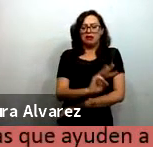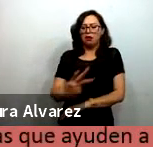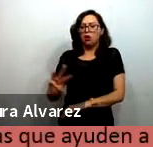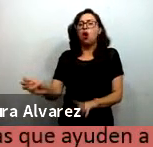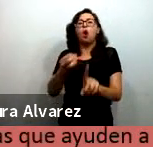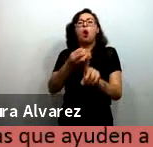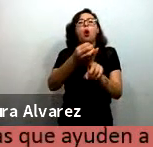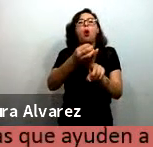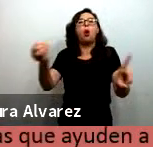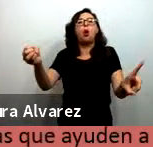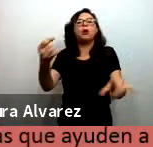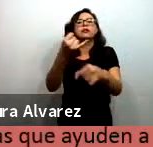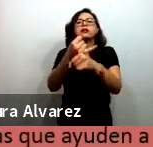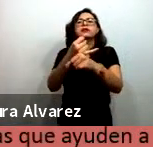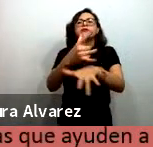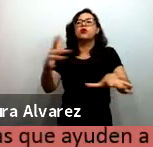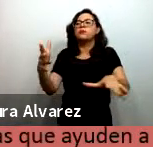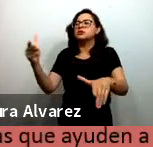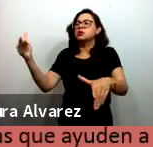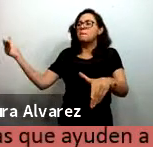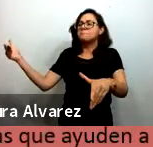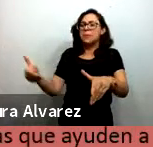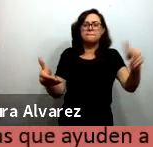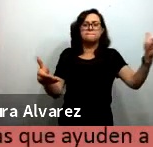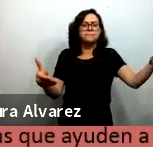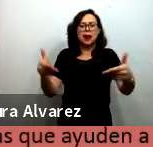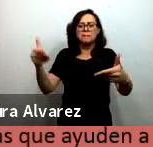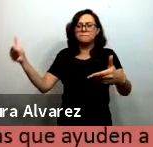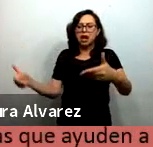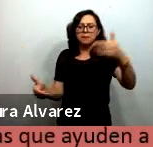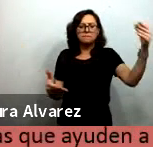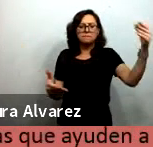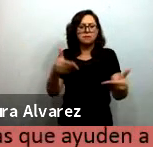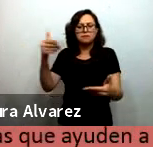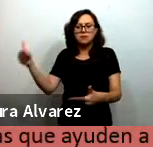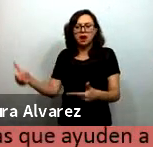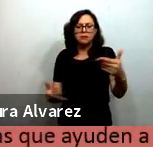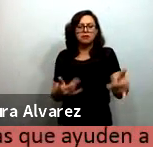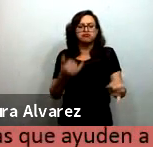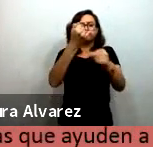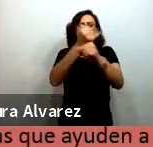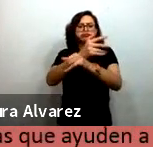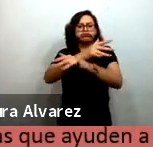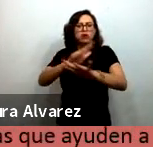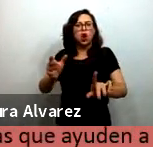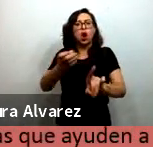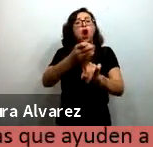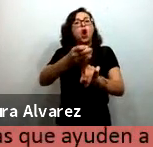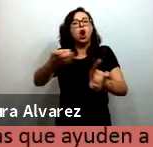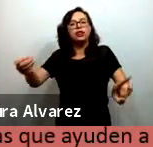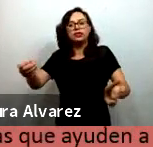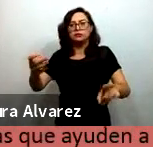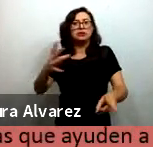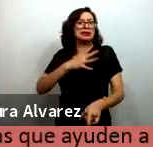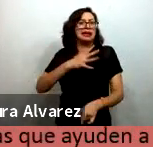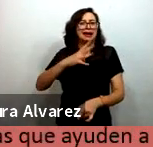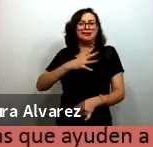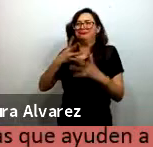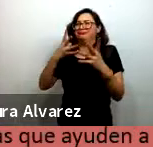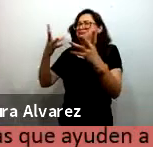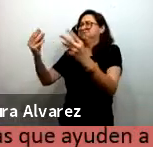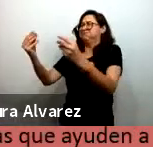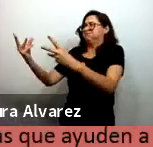todos estos documentos que están circulando por las redes que están en la virtualidad y que queremos